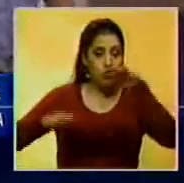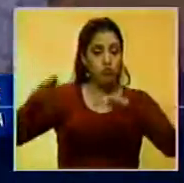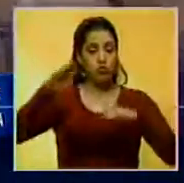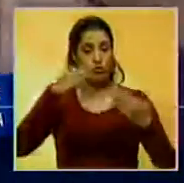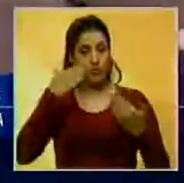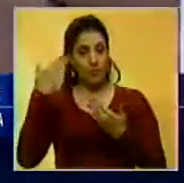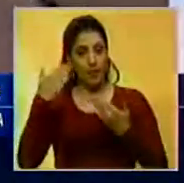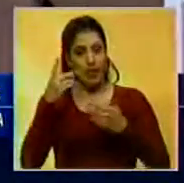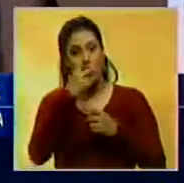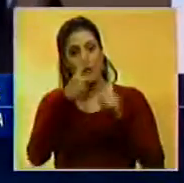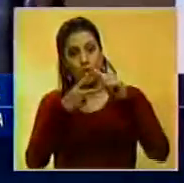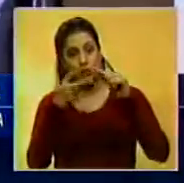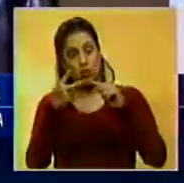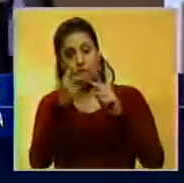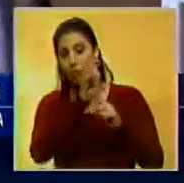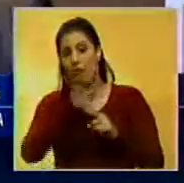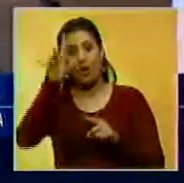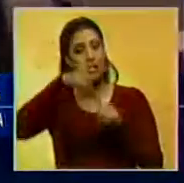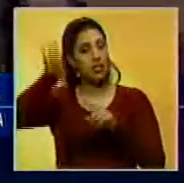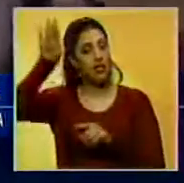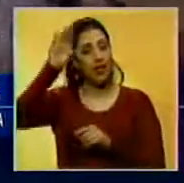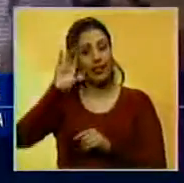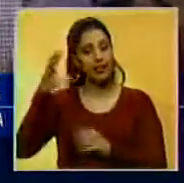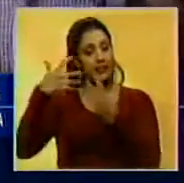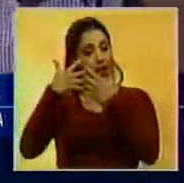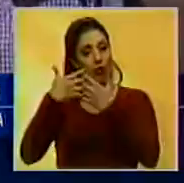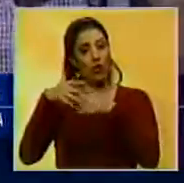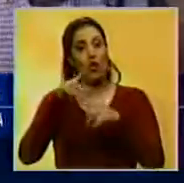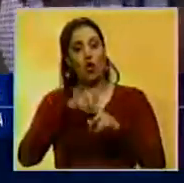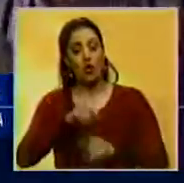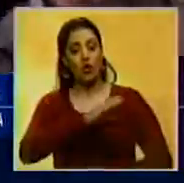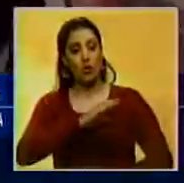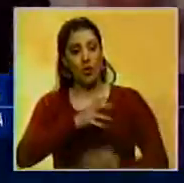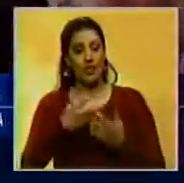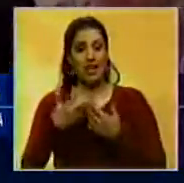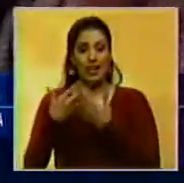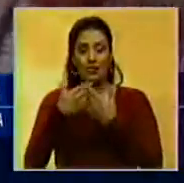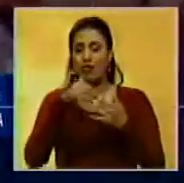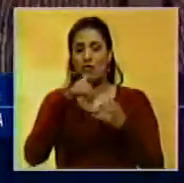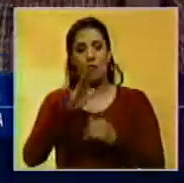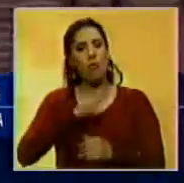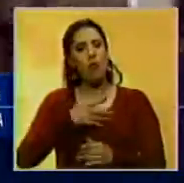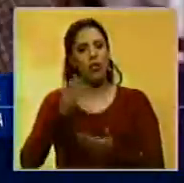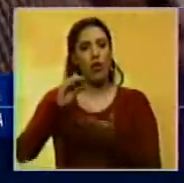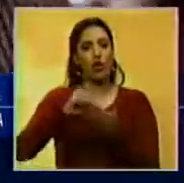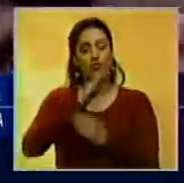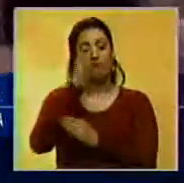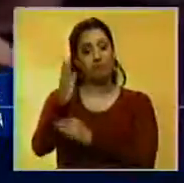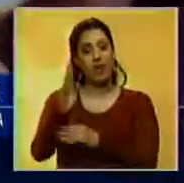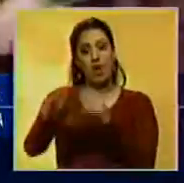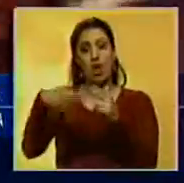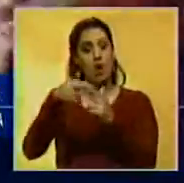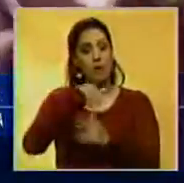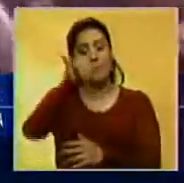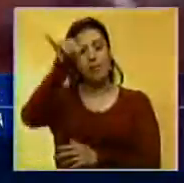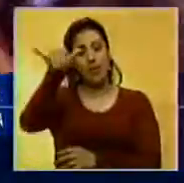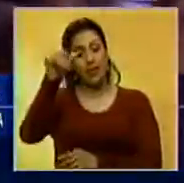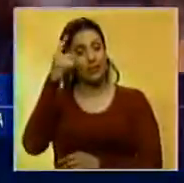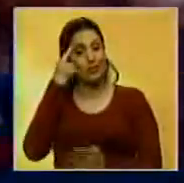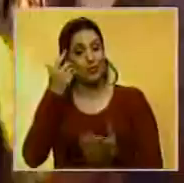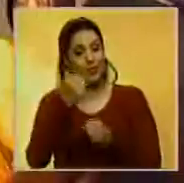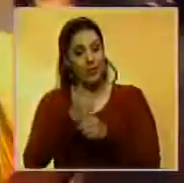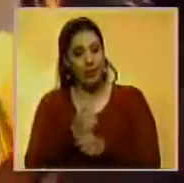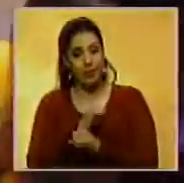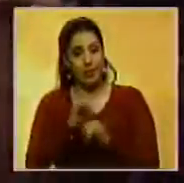Gunnar Benz y Jack Conger. Por otra parte, el Comité Deportivo Norteamericano no informó de posibles consecuencias para los atletas una vez